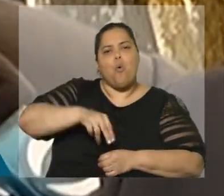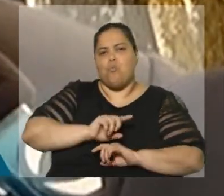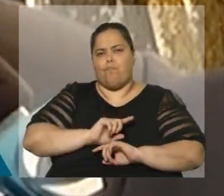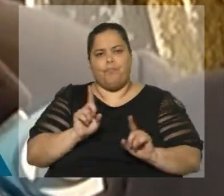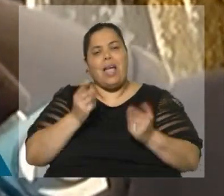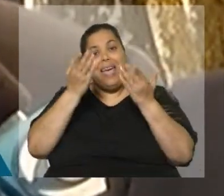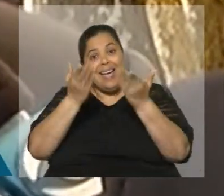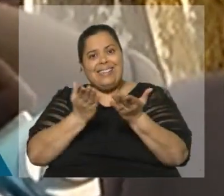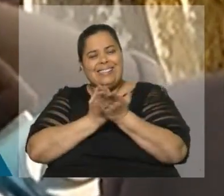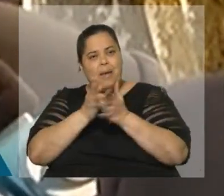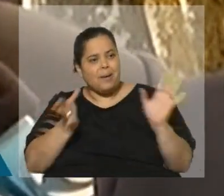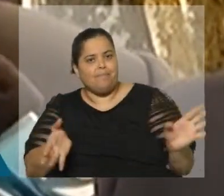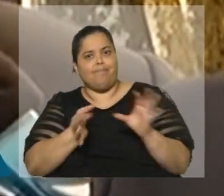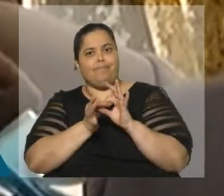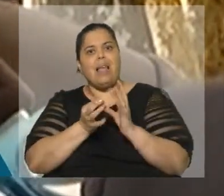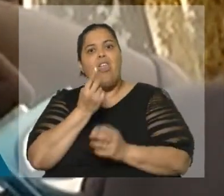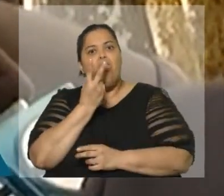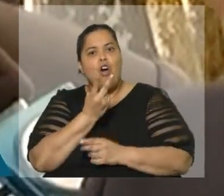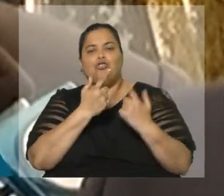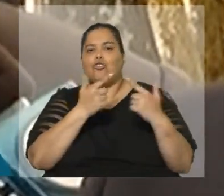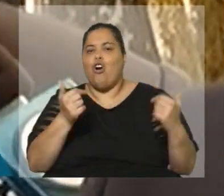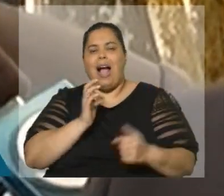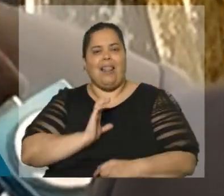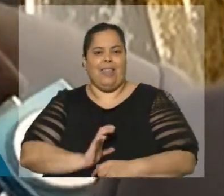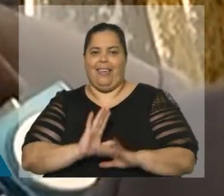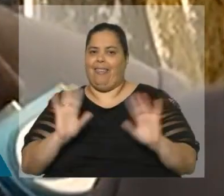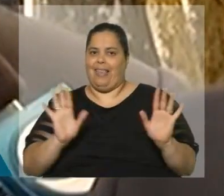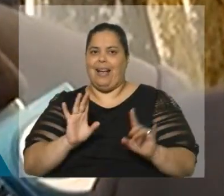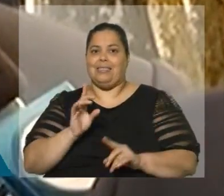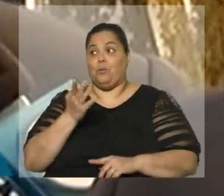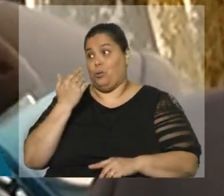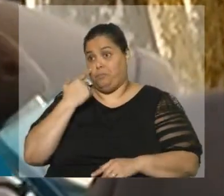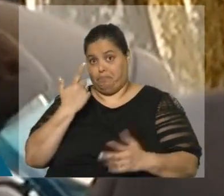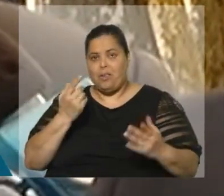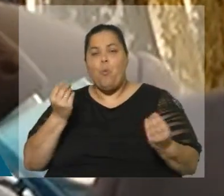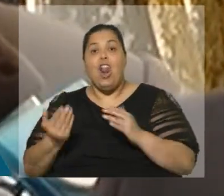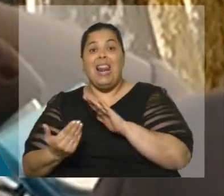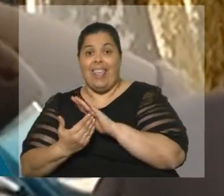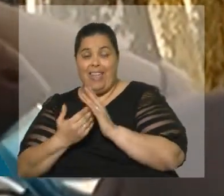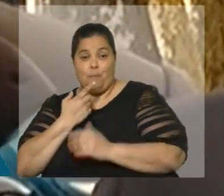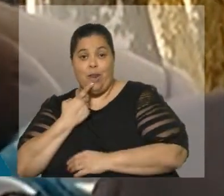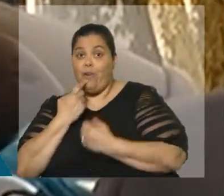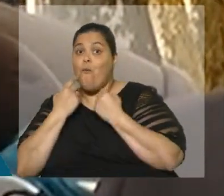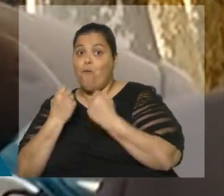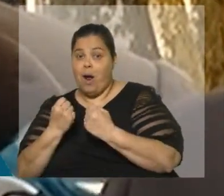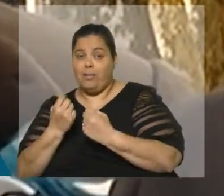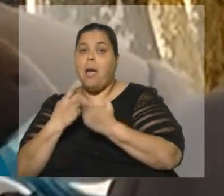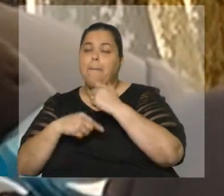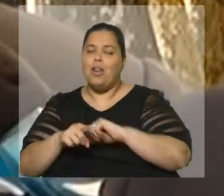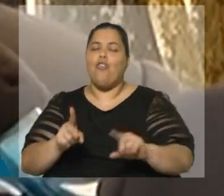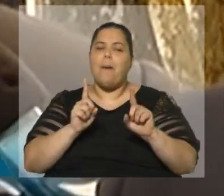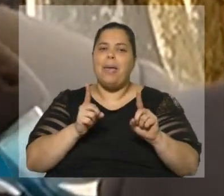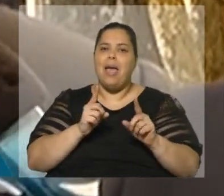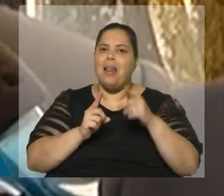aunaba dos condiciones muy difíciles de aunar, si uno busca en la historia, que es un liderazgo político fuerte y una capacidad